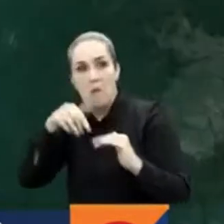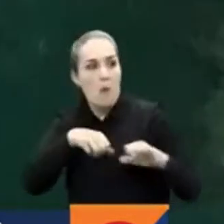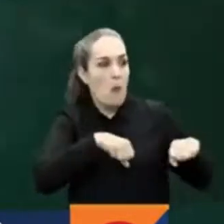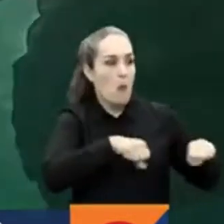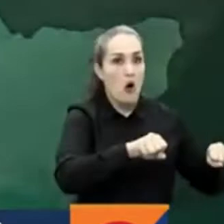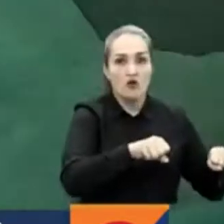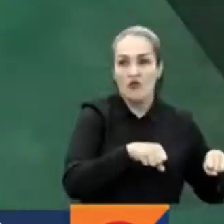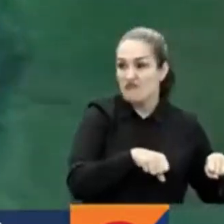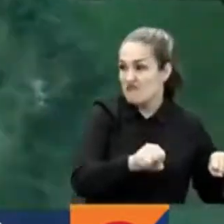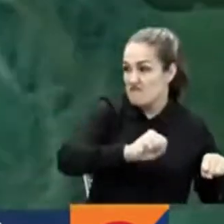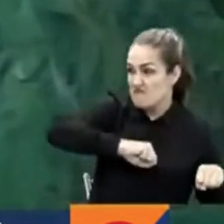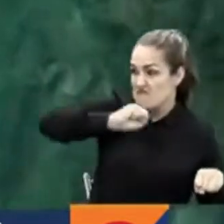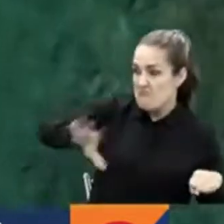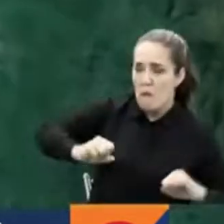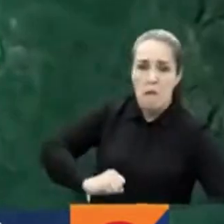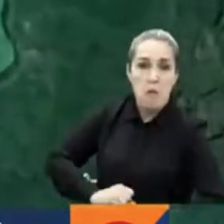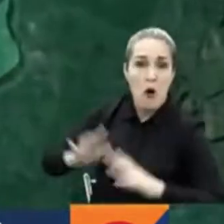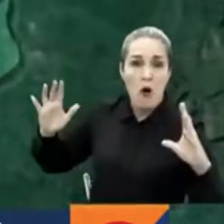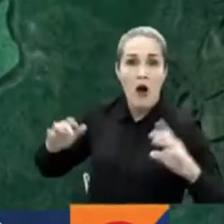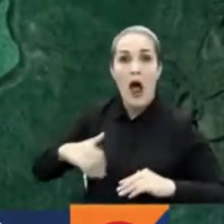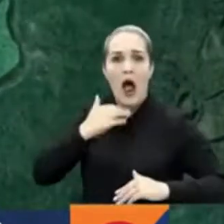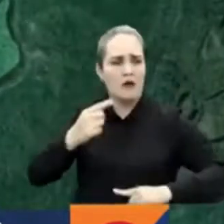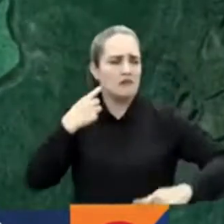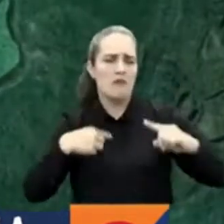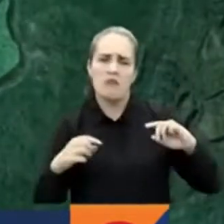explosivo. No hubo personas lesionadas.